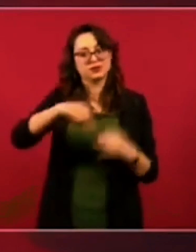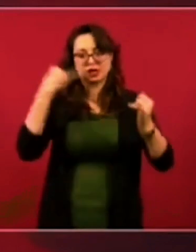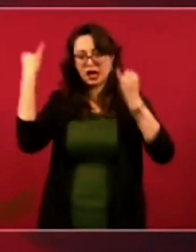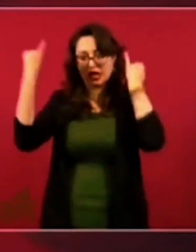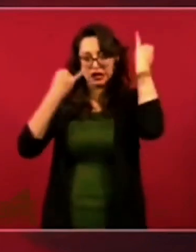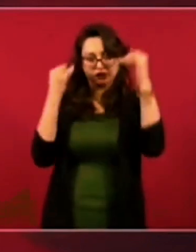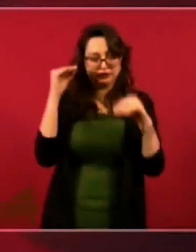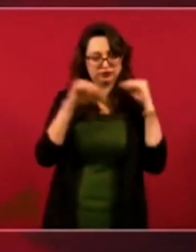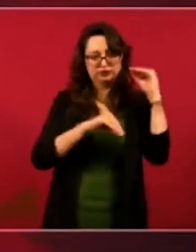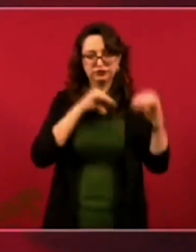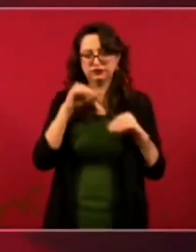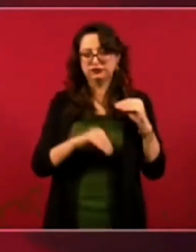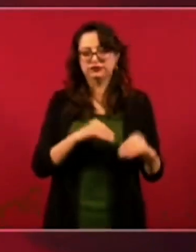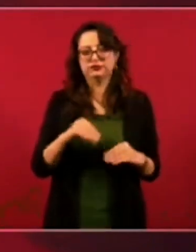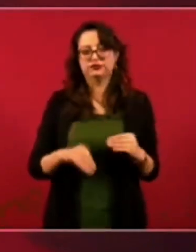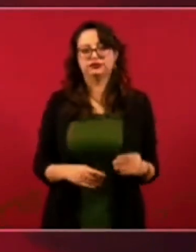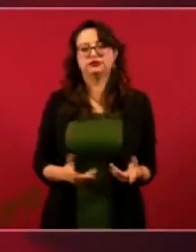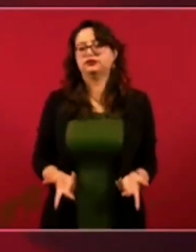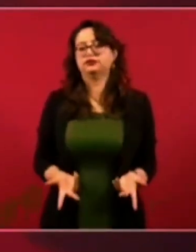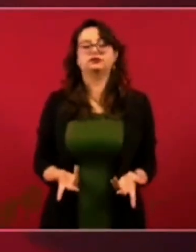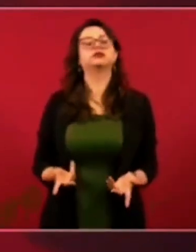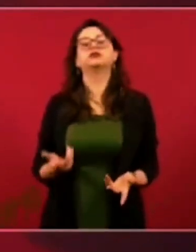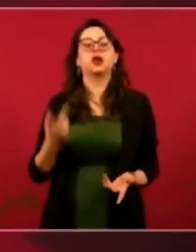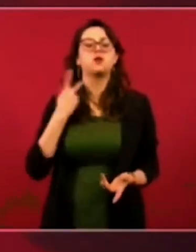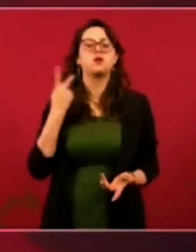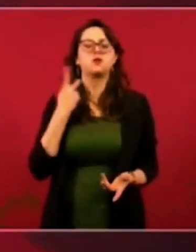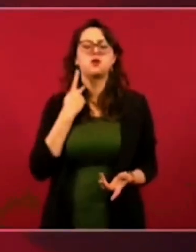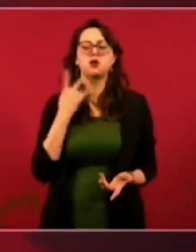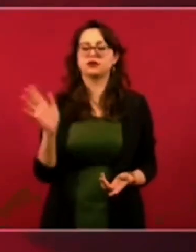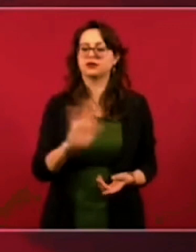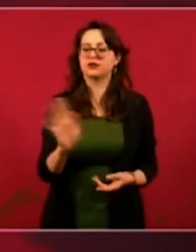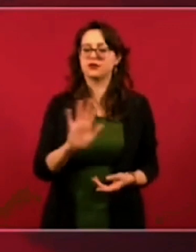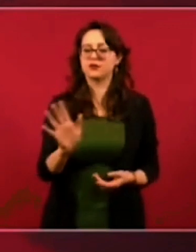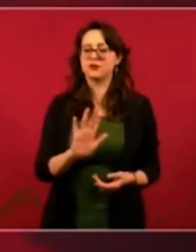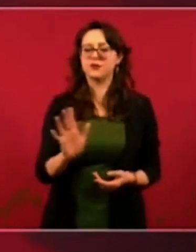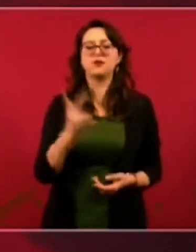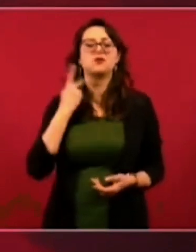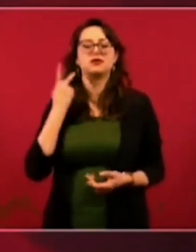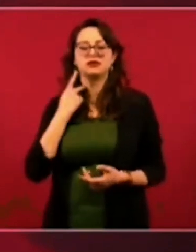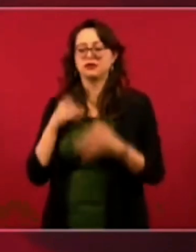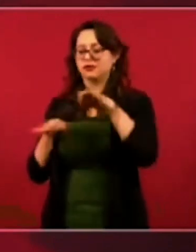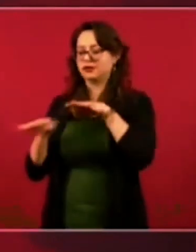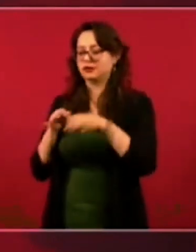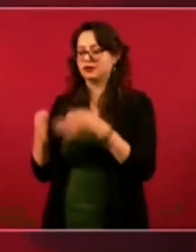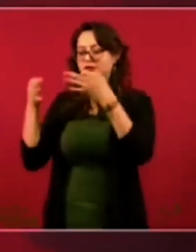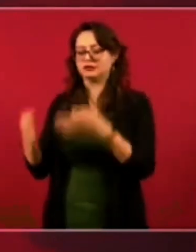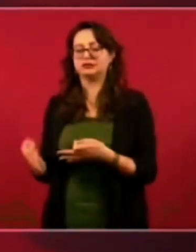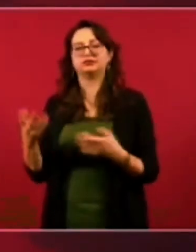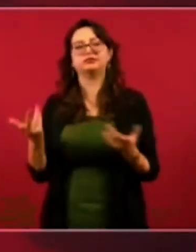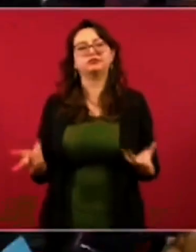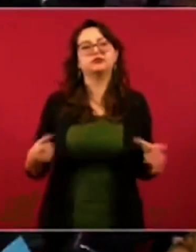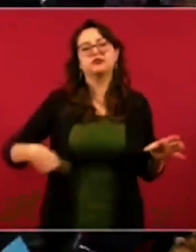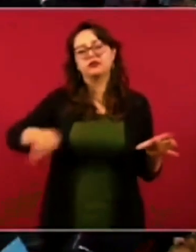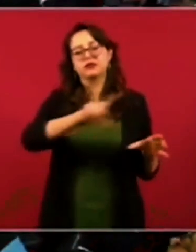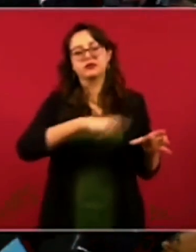no digo política porque la política es un noble oficio, diría yo una intención